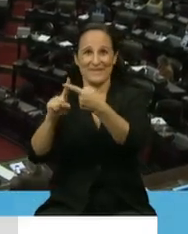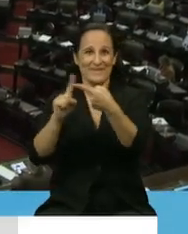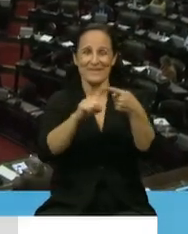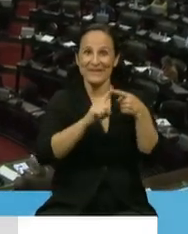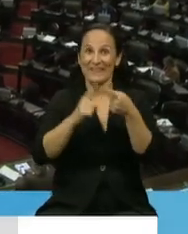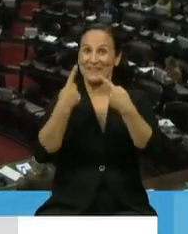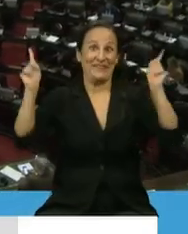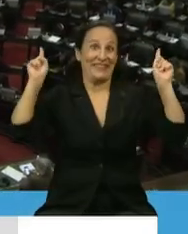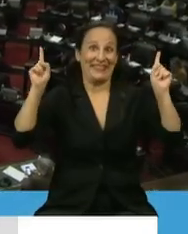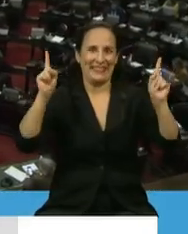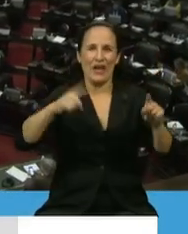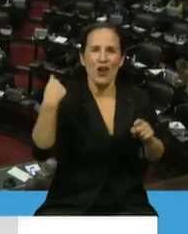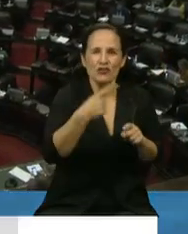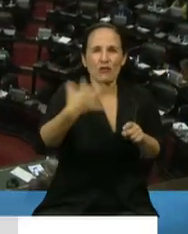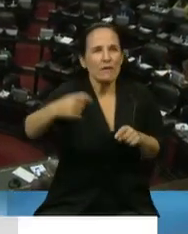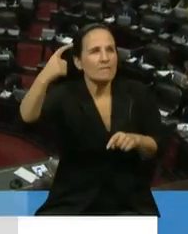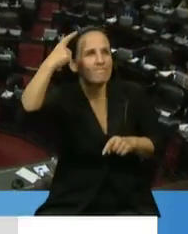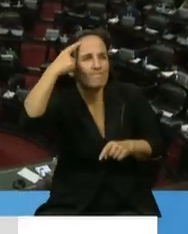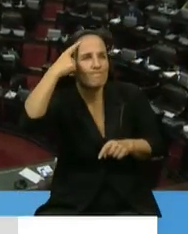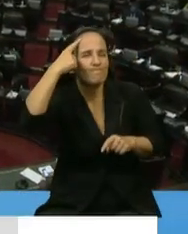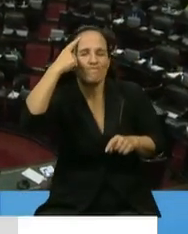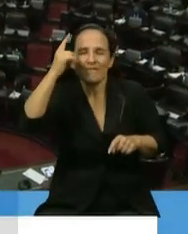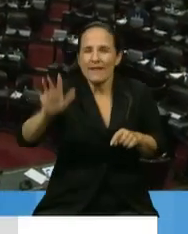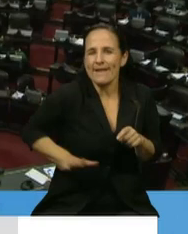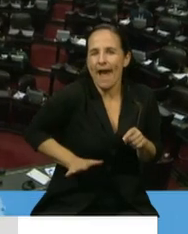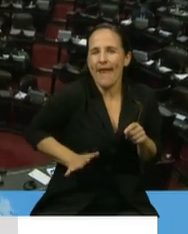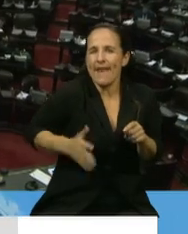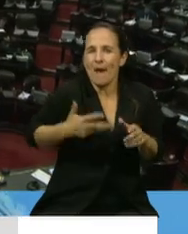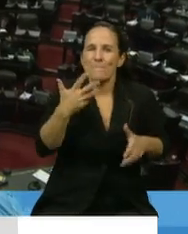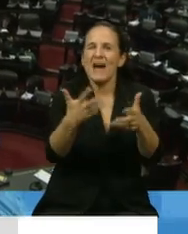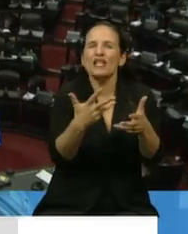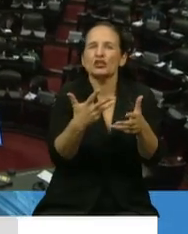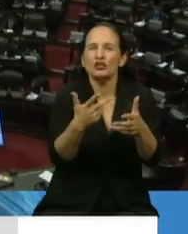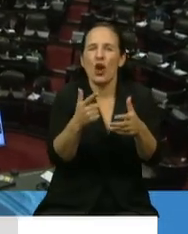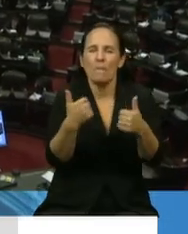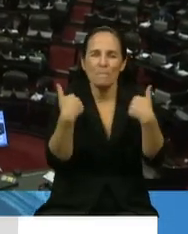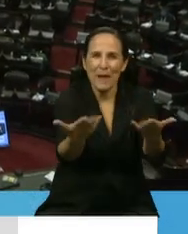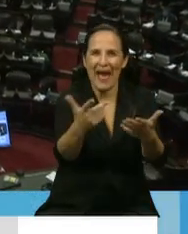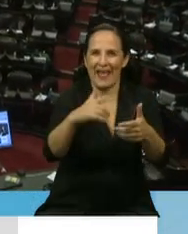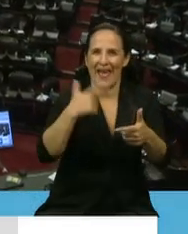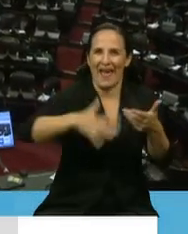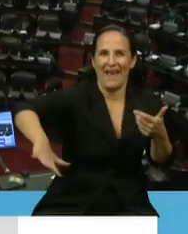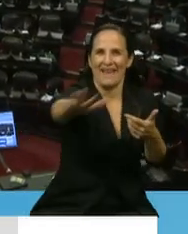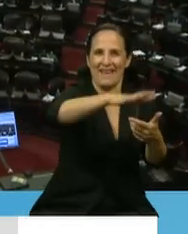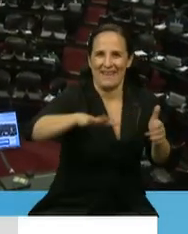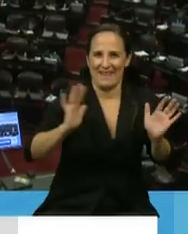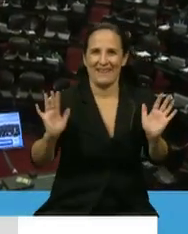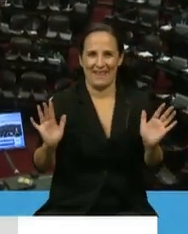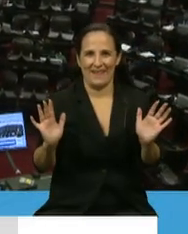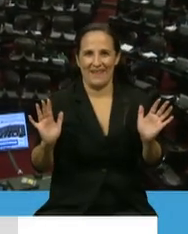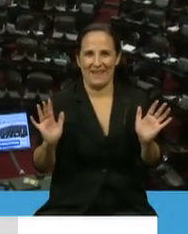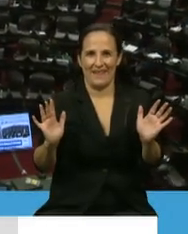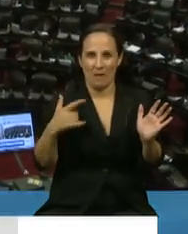y las ganas y el trabajo y la pasión puesta al servicio de nuestra ciudadanía, sobre todo de nuestros trabajadores y